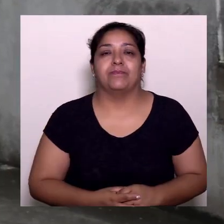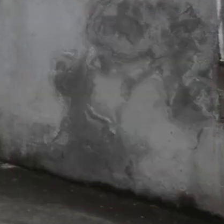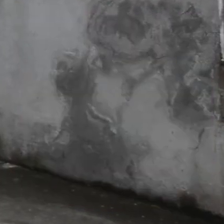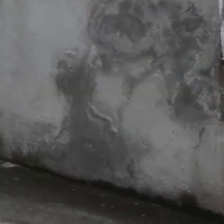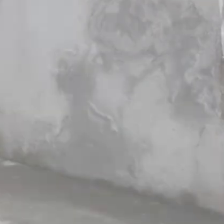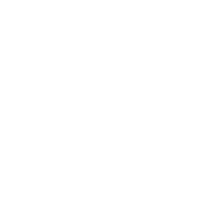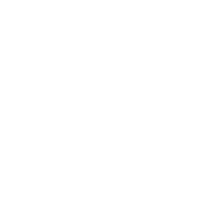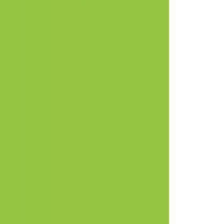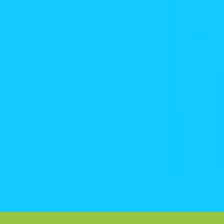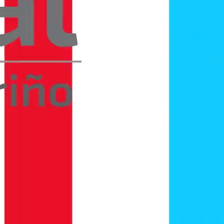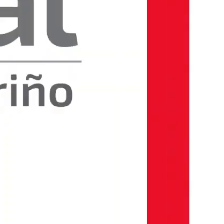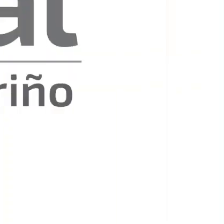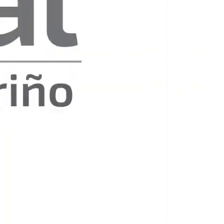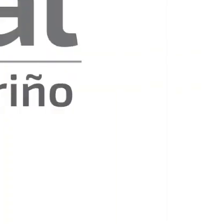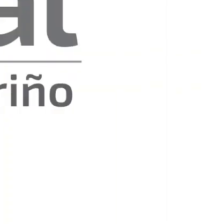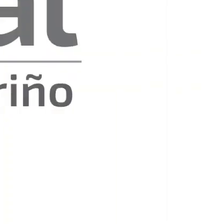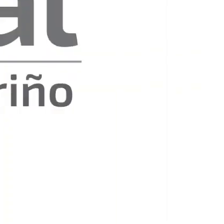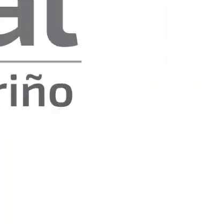proyectados.